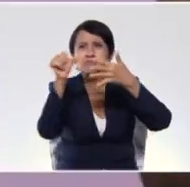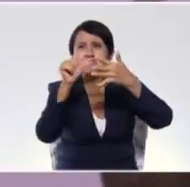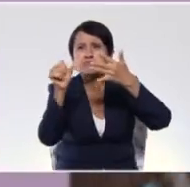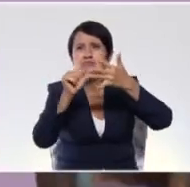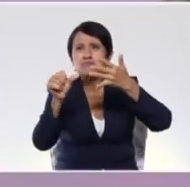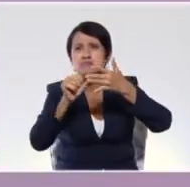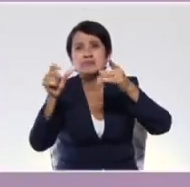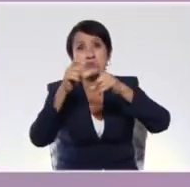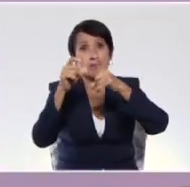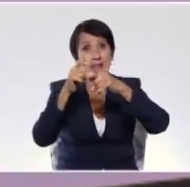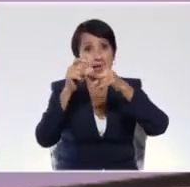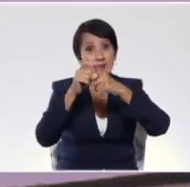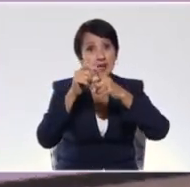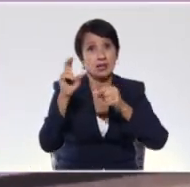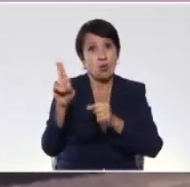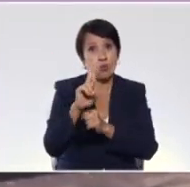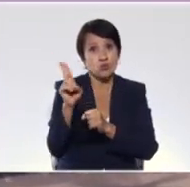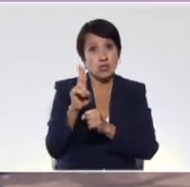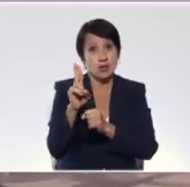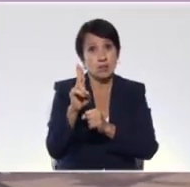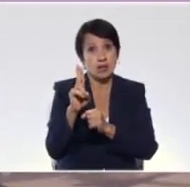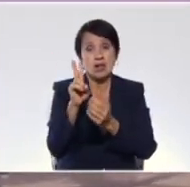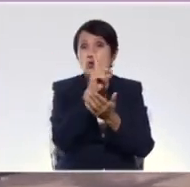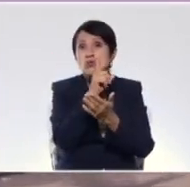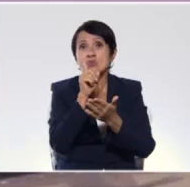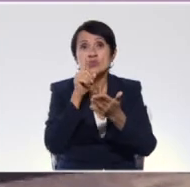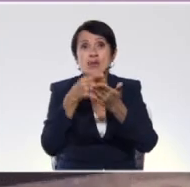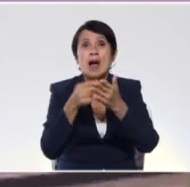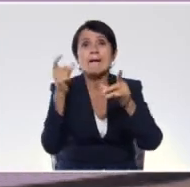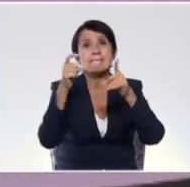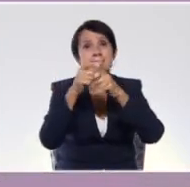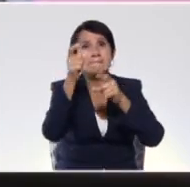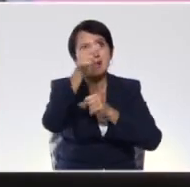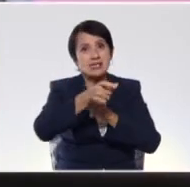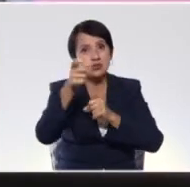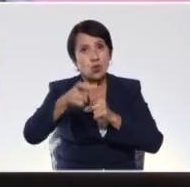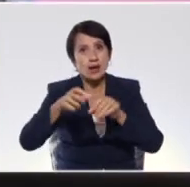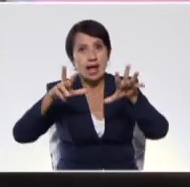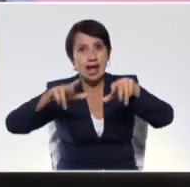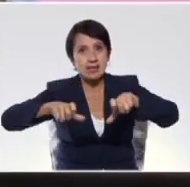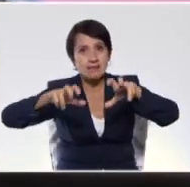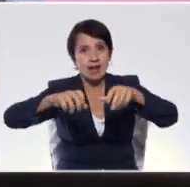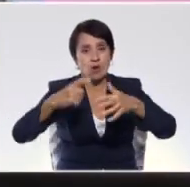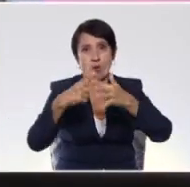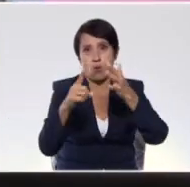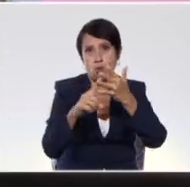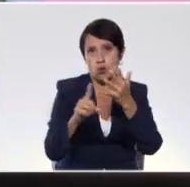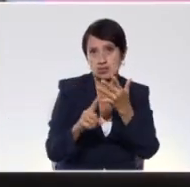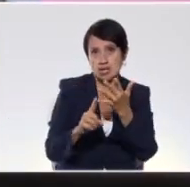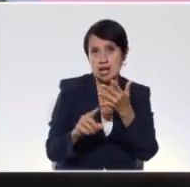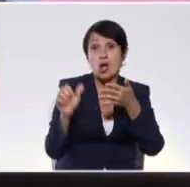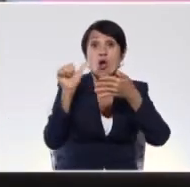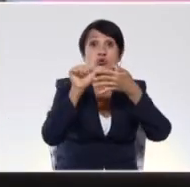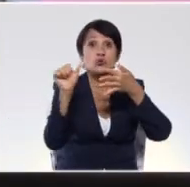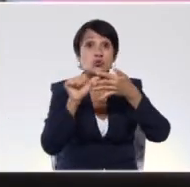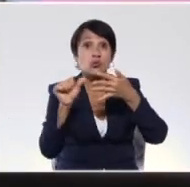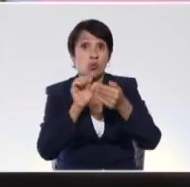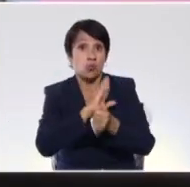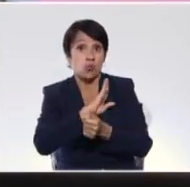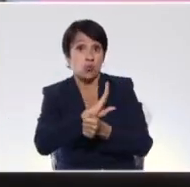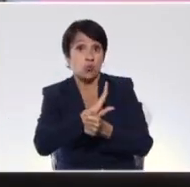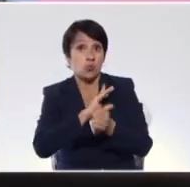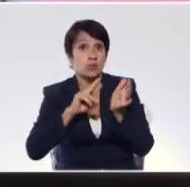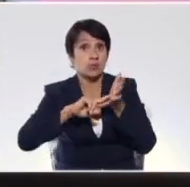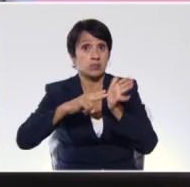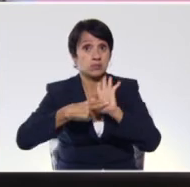que son las palabras que utilizamos para nombrar personas, animales o cosas. Y los sustantivos propios son los que se